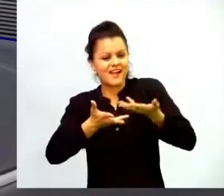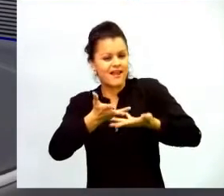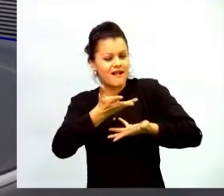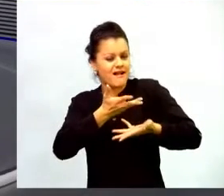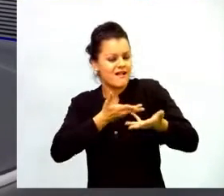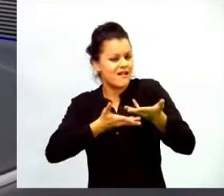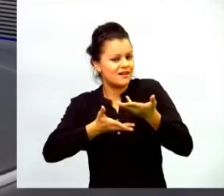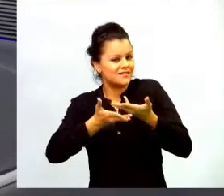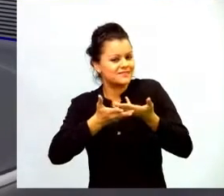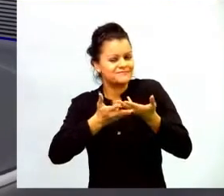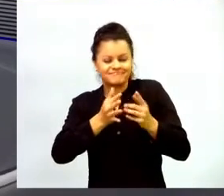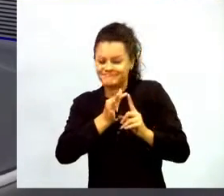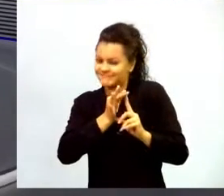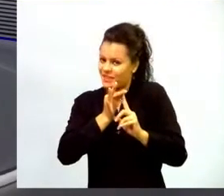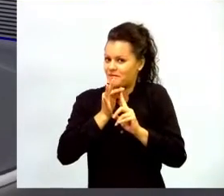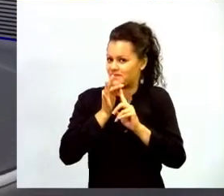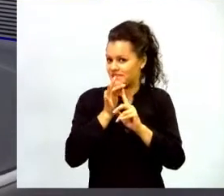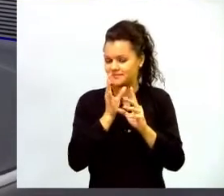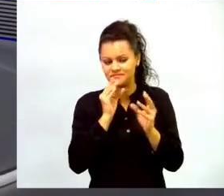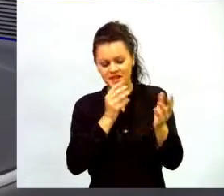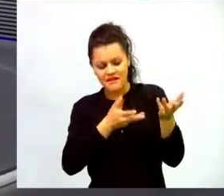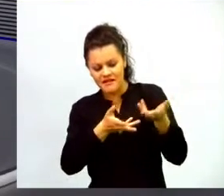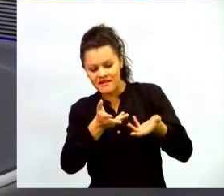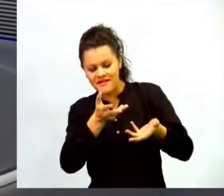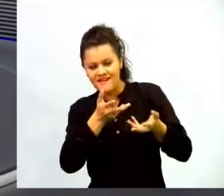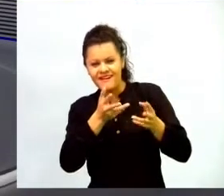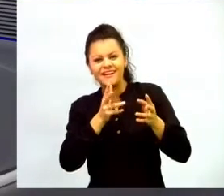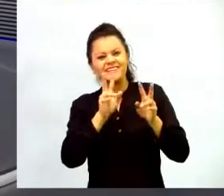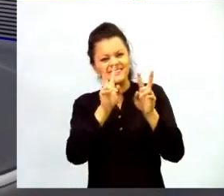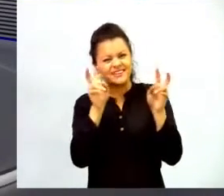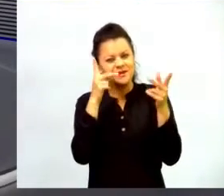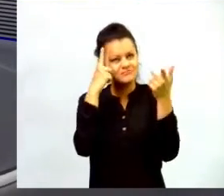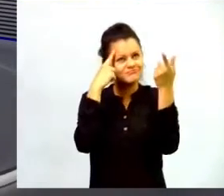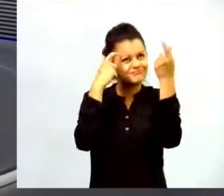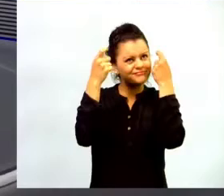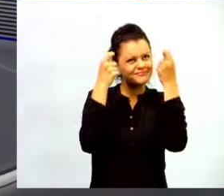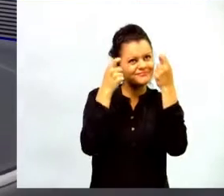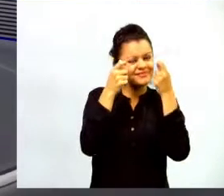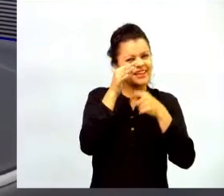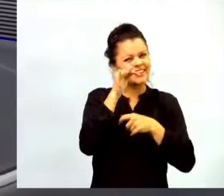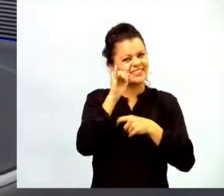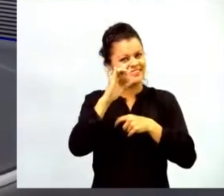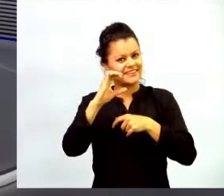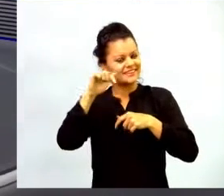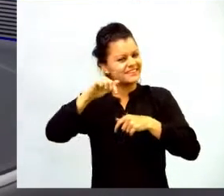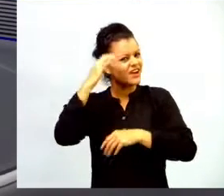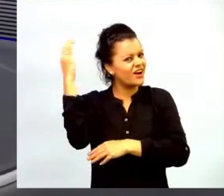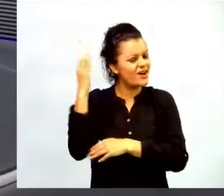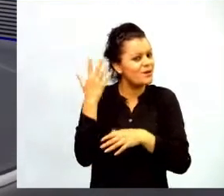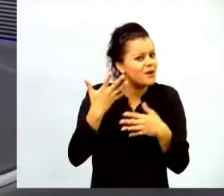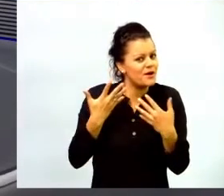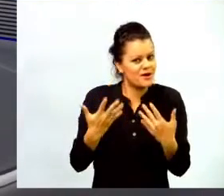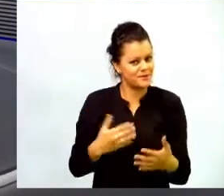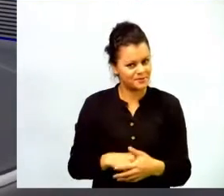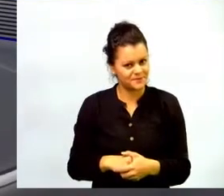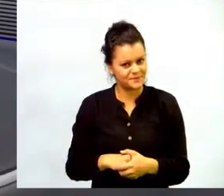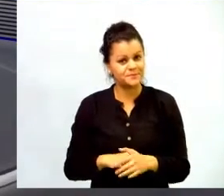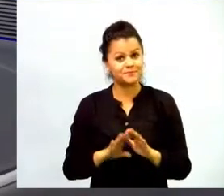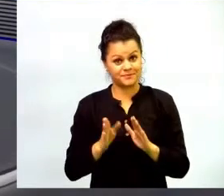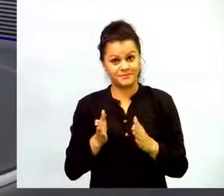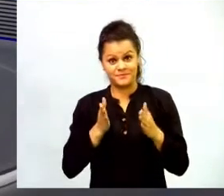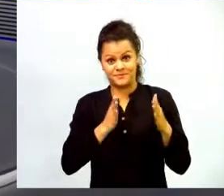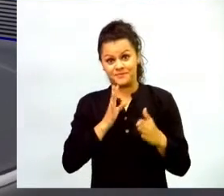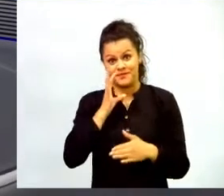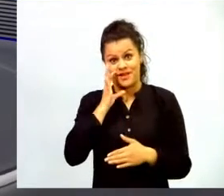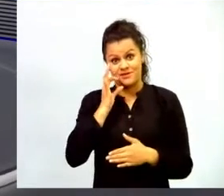donde precisamente vamos a hablar de las estrategias TIC en Colombia. Antes de darle el paso a Carlos Lugo,